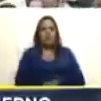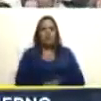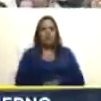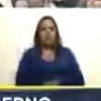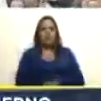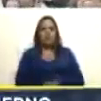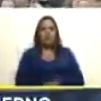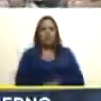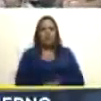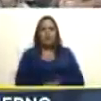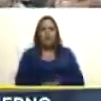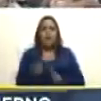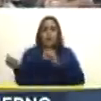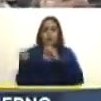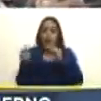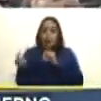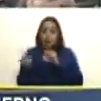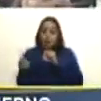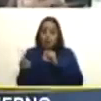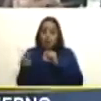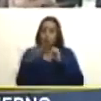diálogo debate